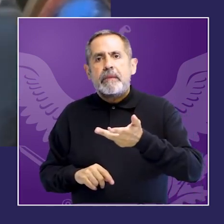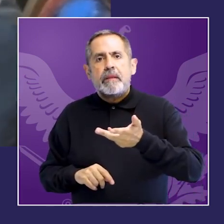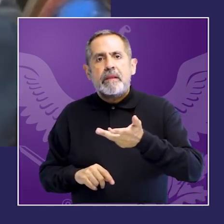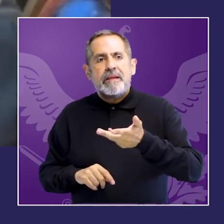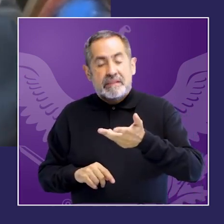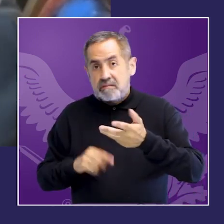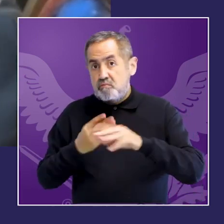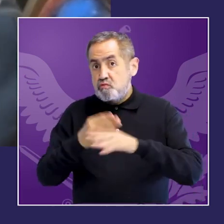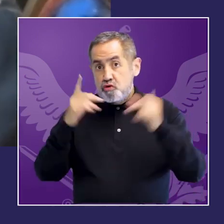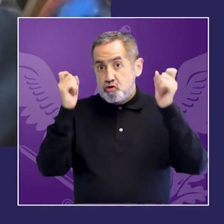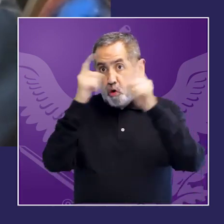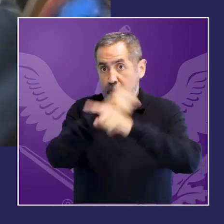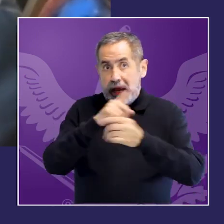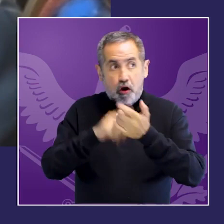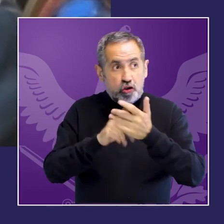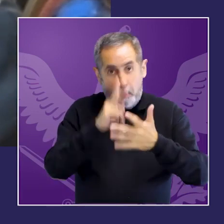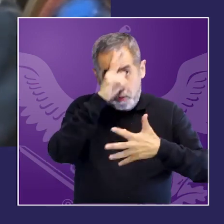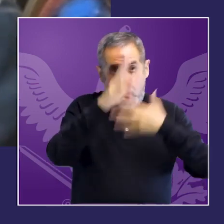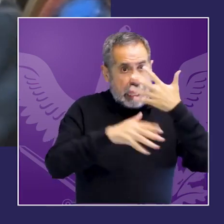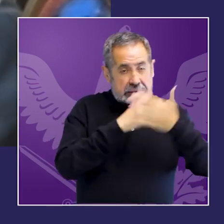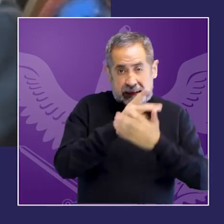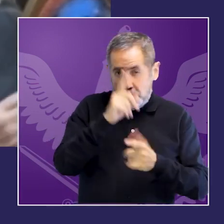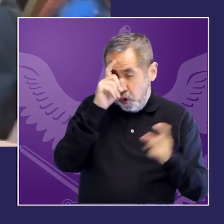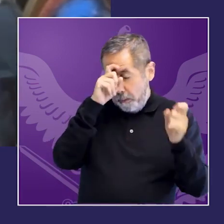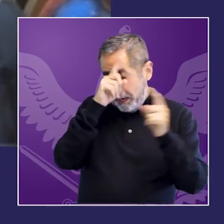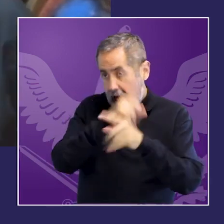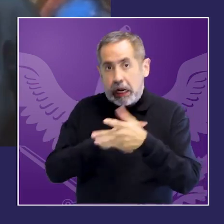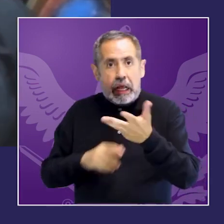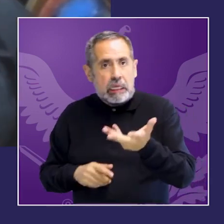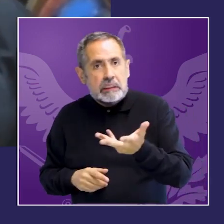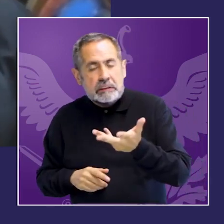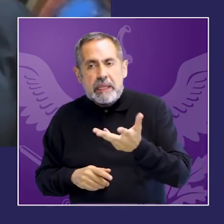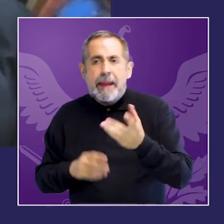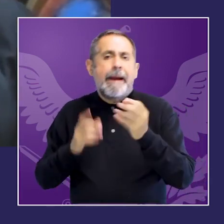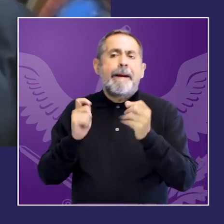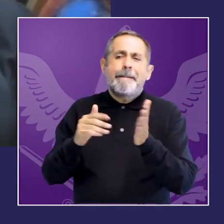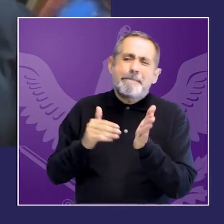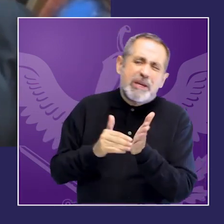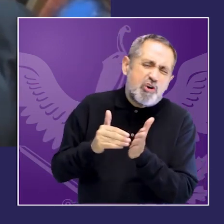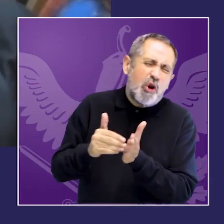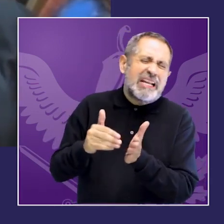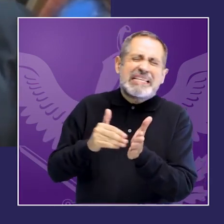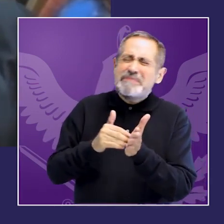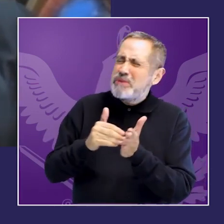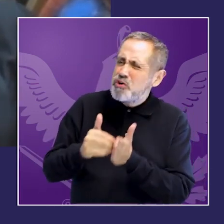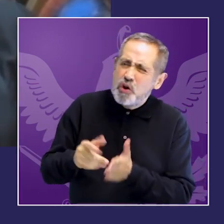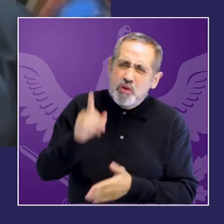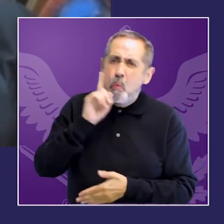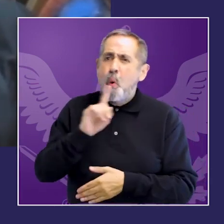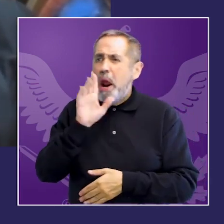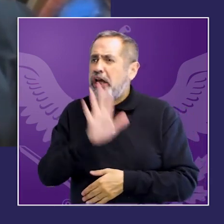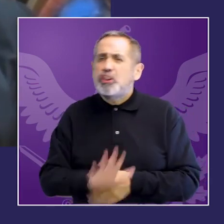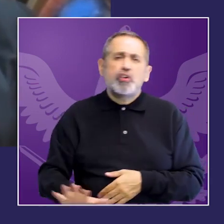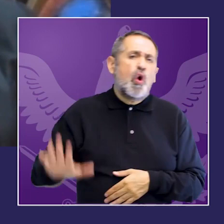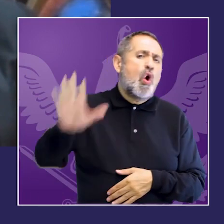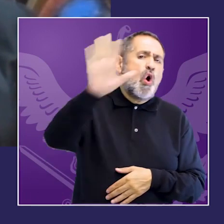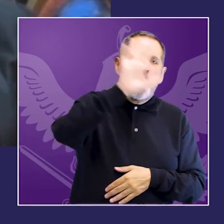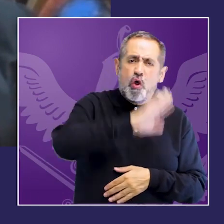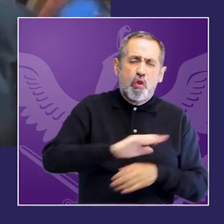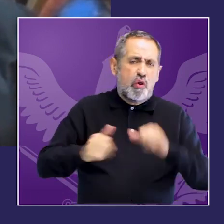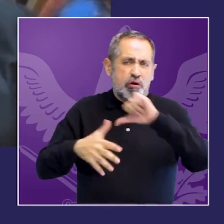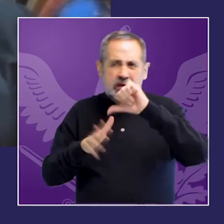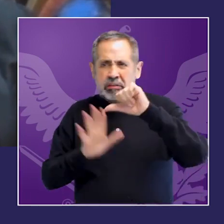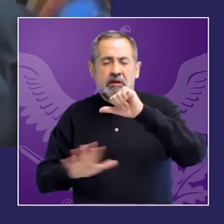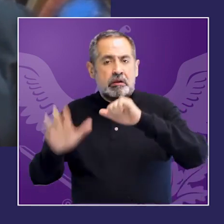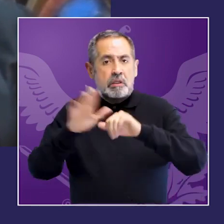la complejidad de la violencia estamos hablando de millones de mujeres en la